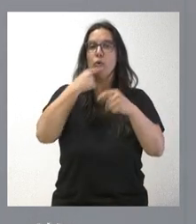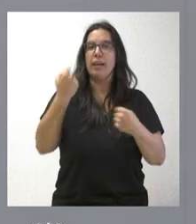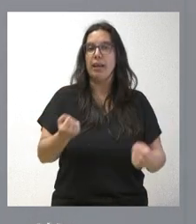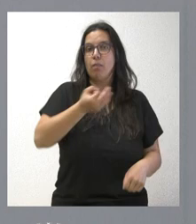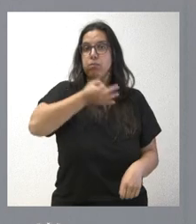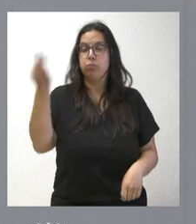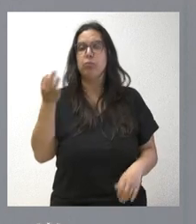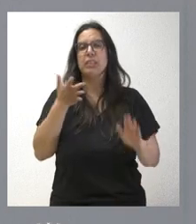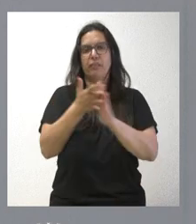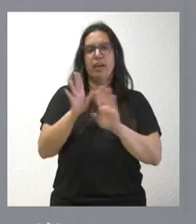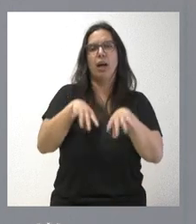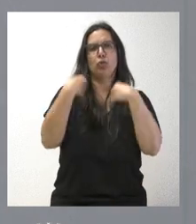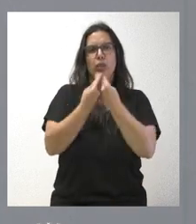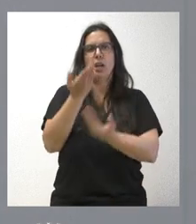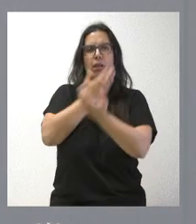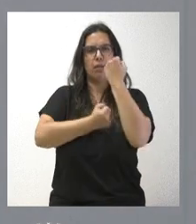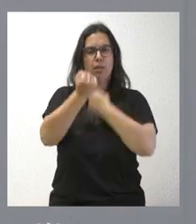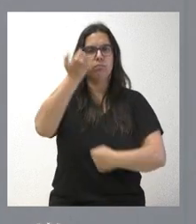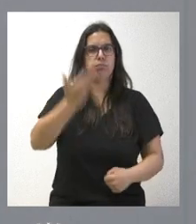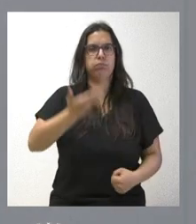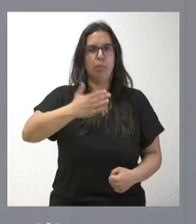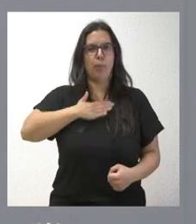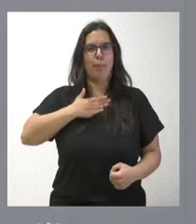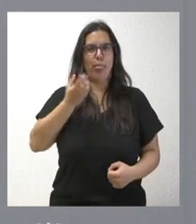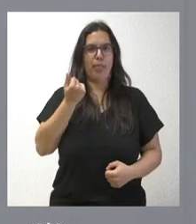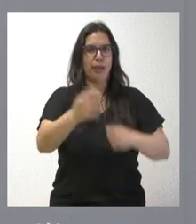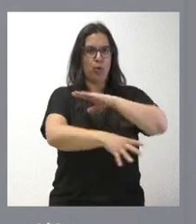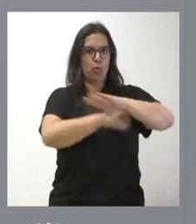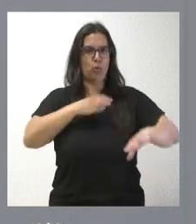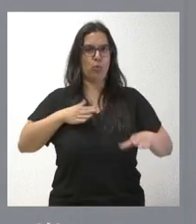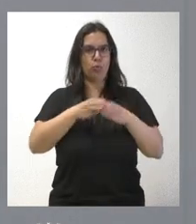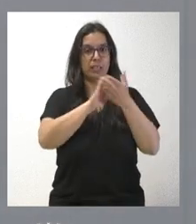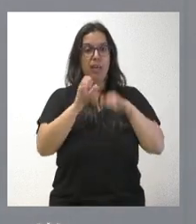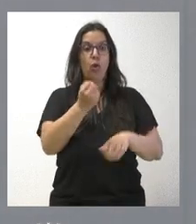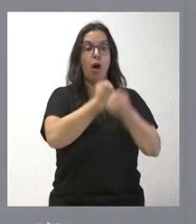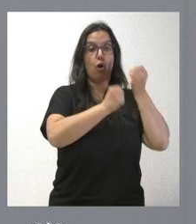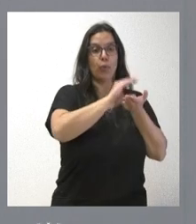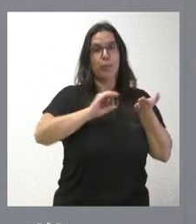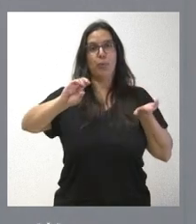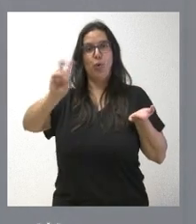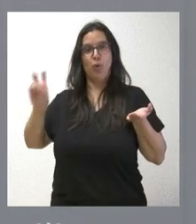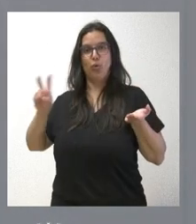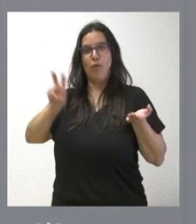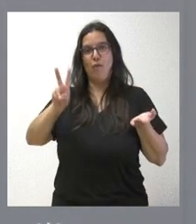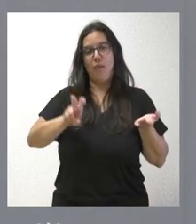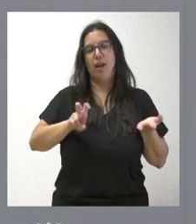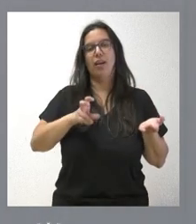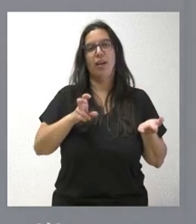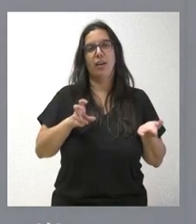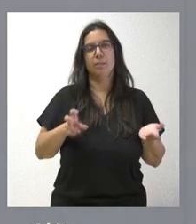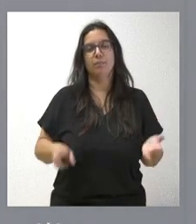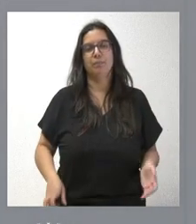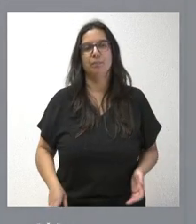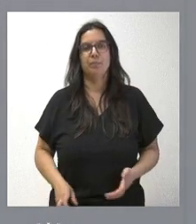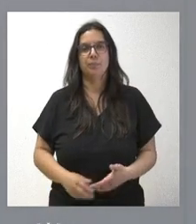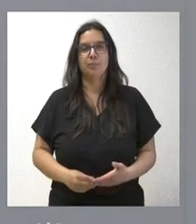permitiendo un importante ahorro en el caso de la Junta de Castilla y León, que nos permitirá destinarlo a otras finalidades diferentes de las de la